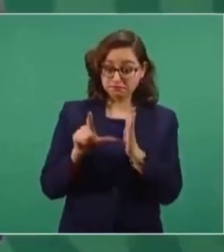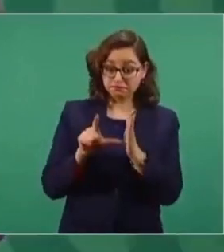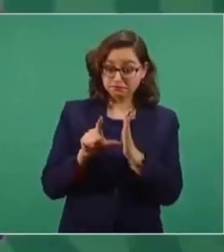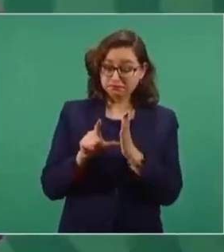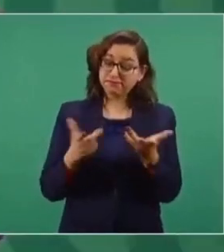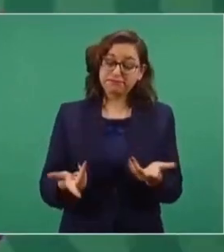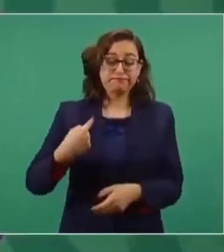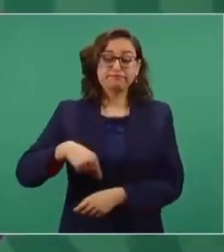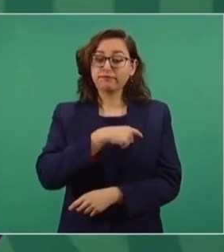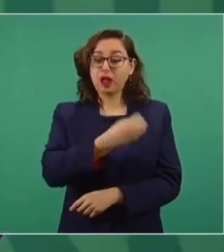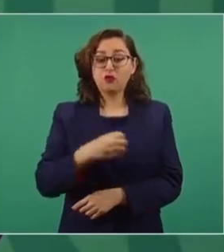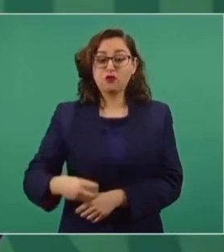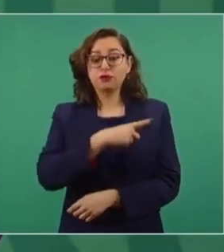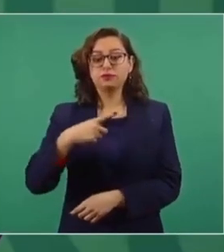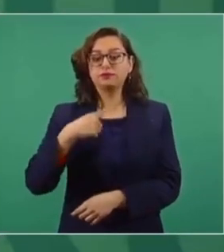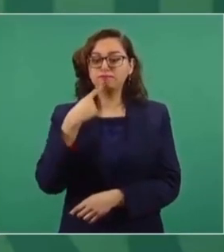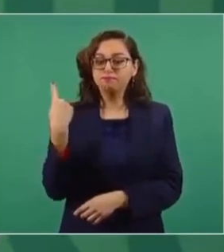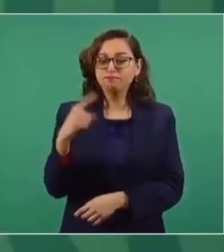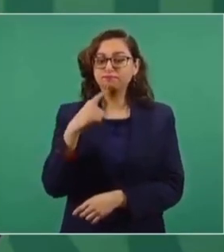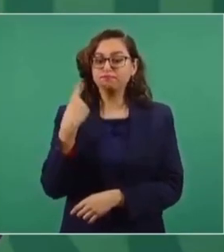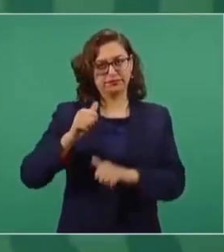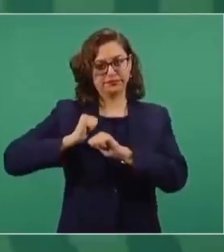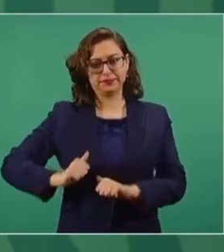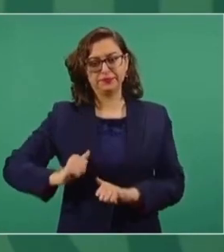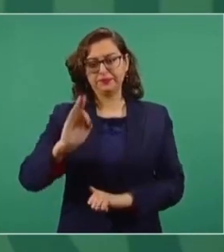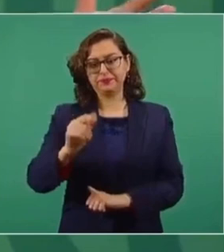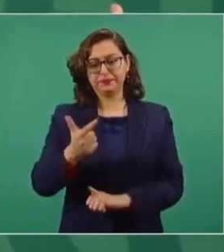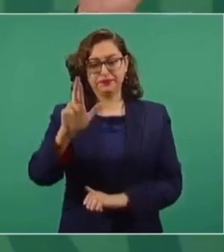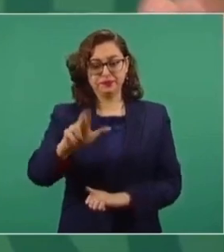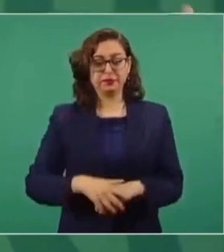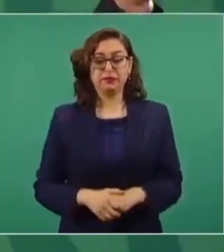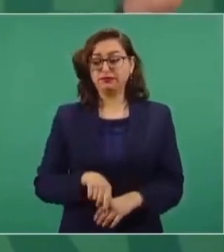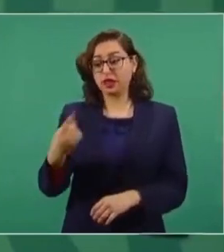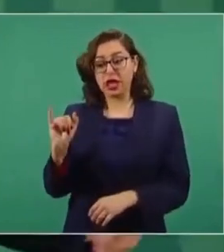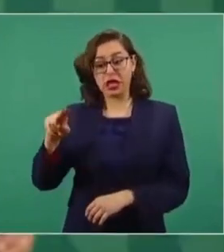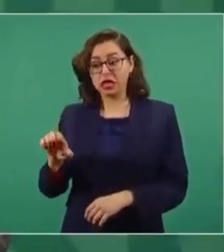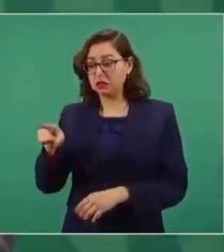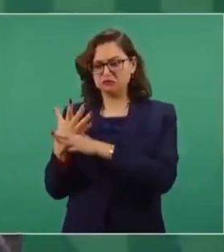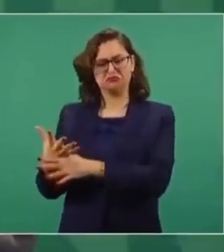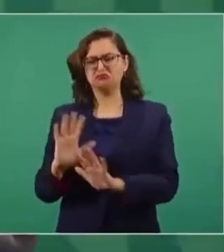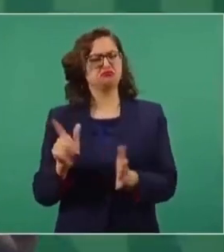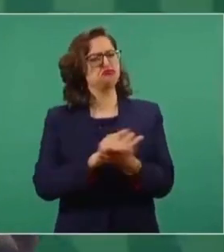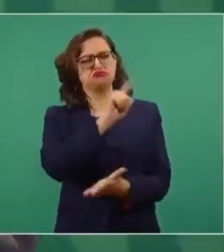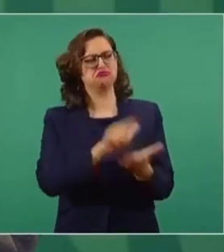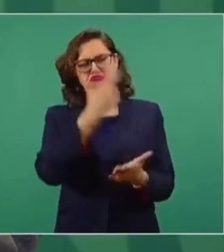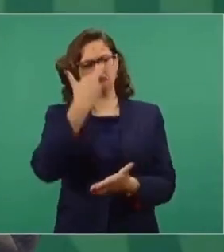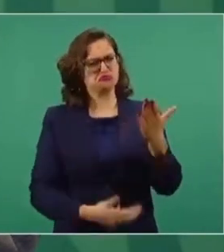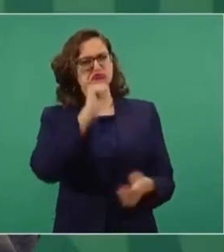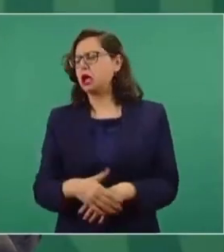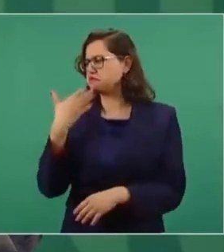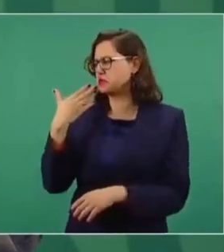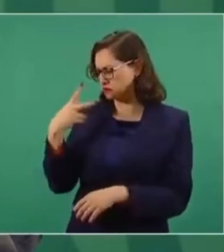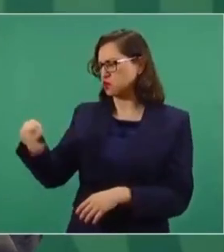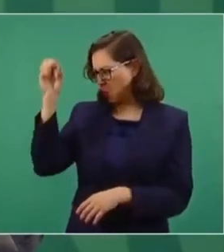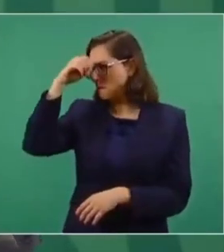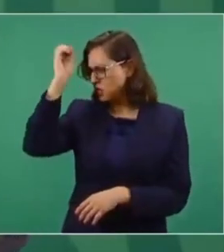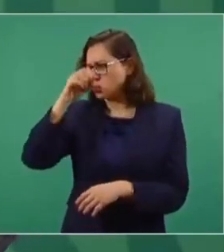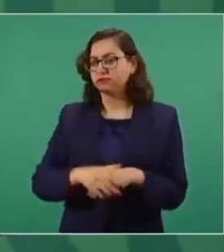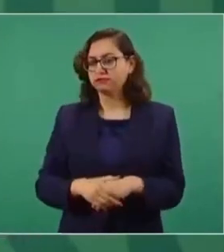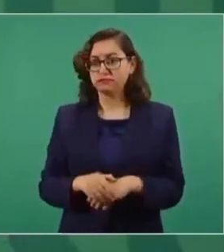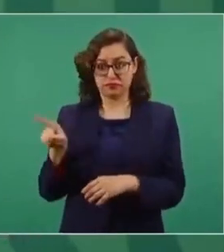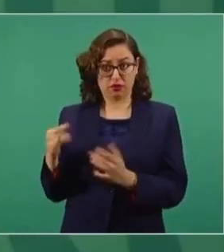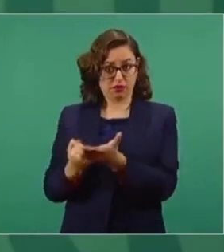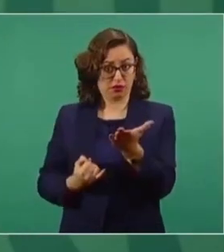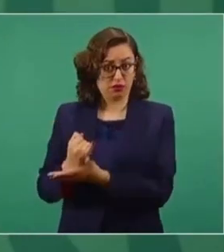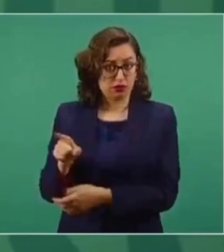obligados a denunciarlo porque consideramos que es un delito. Si este consejero dice que no es un delito, pues está bien, es su opinión. Pero le